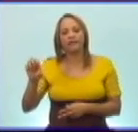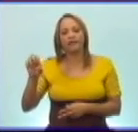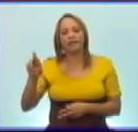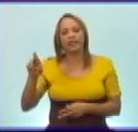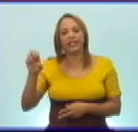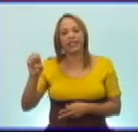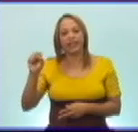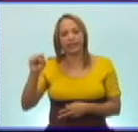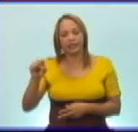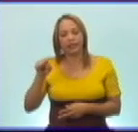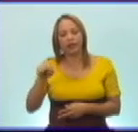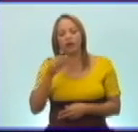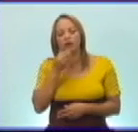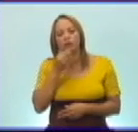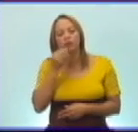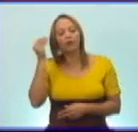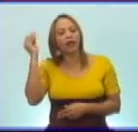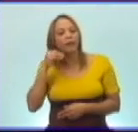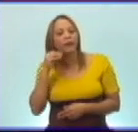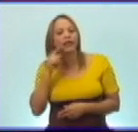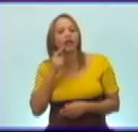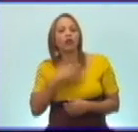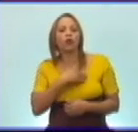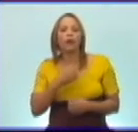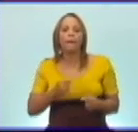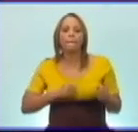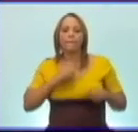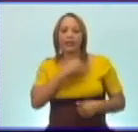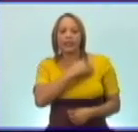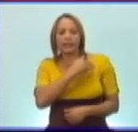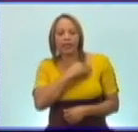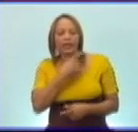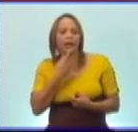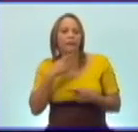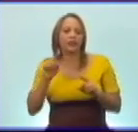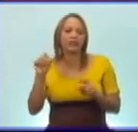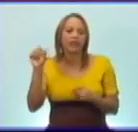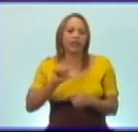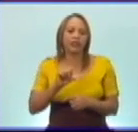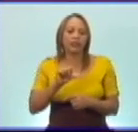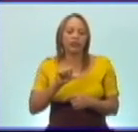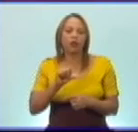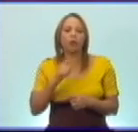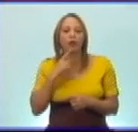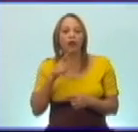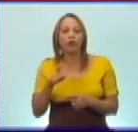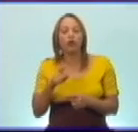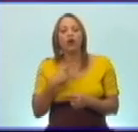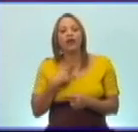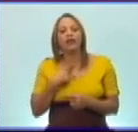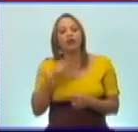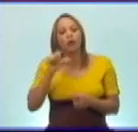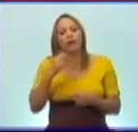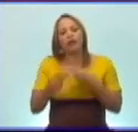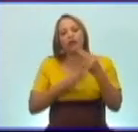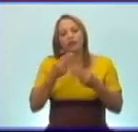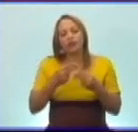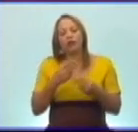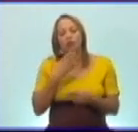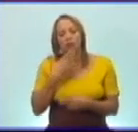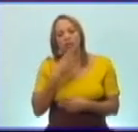los mercenarios, a pesar de las atrocidades que cometieron, recibieron un trato humano. Observen la